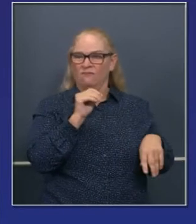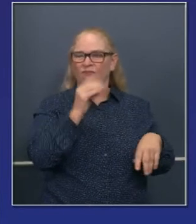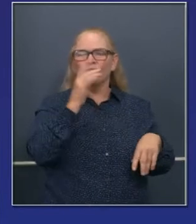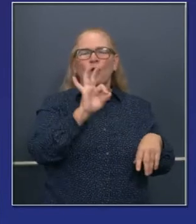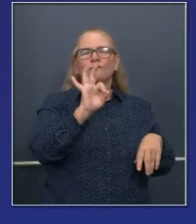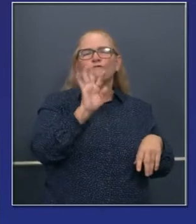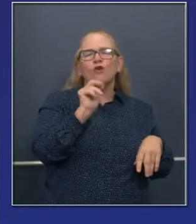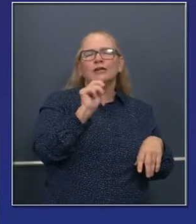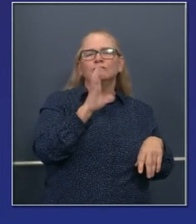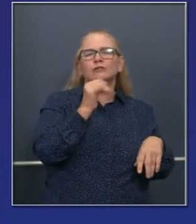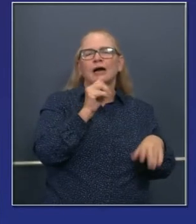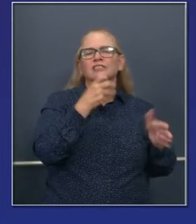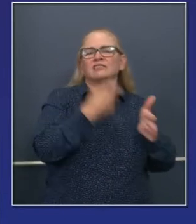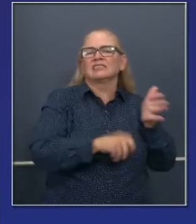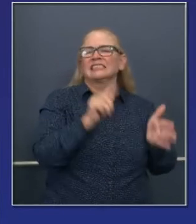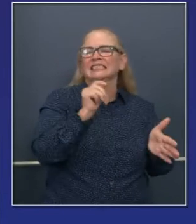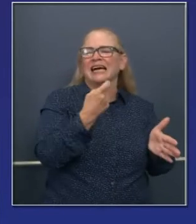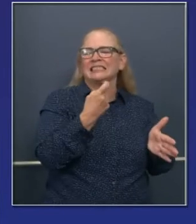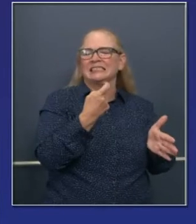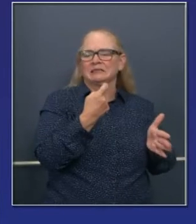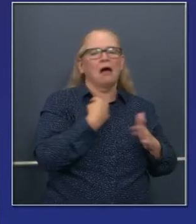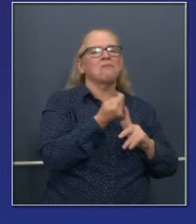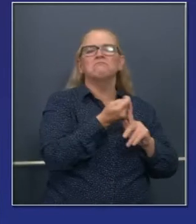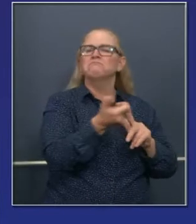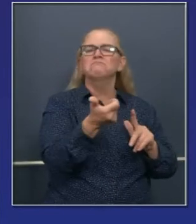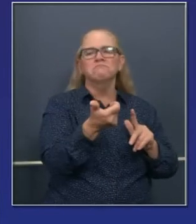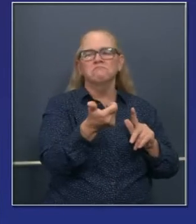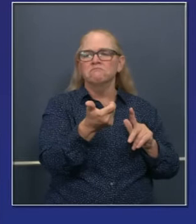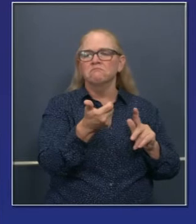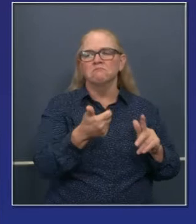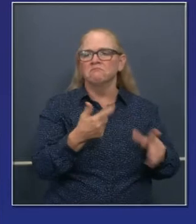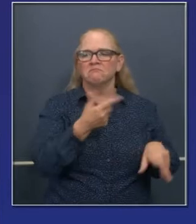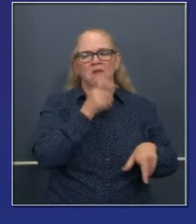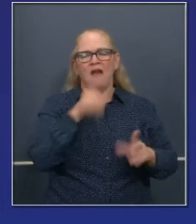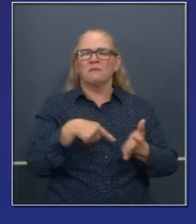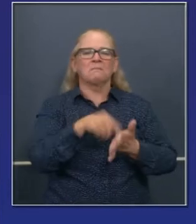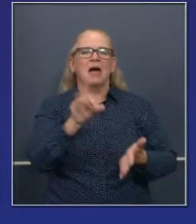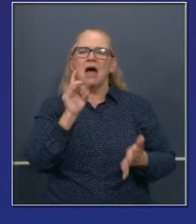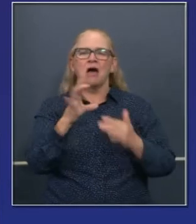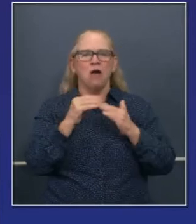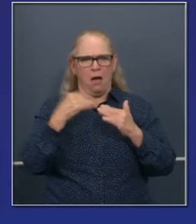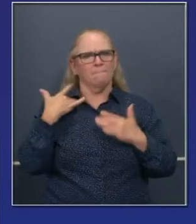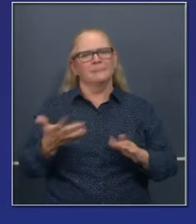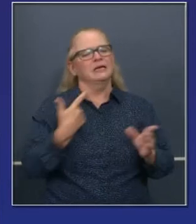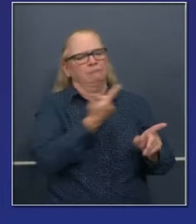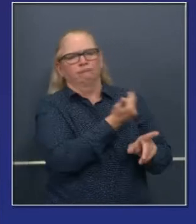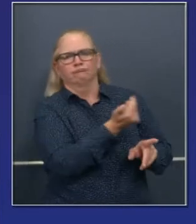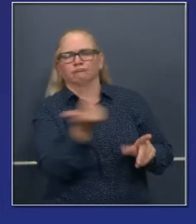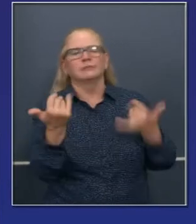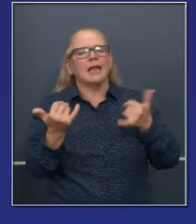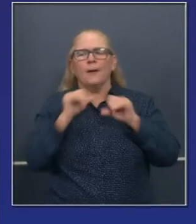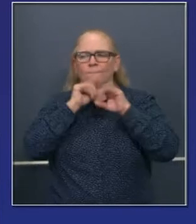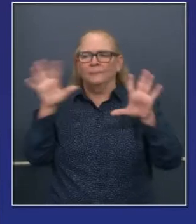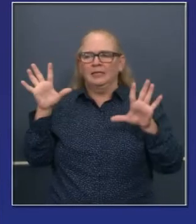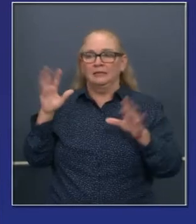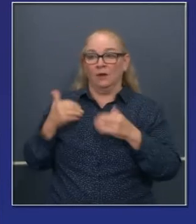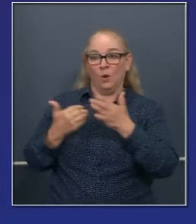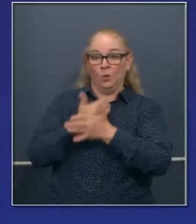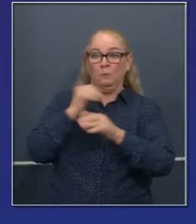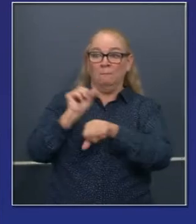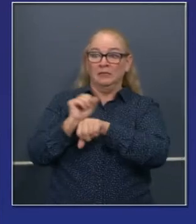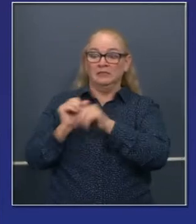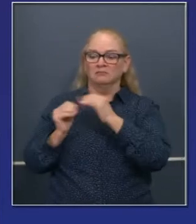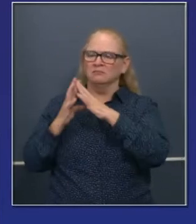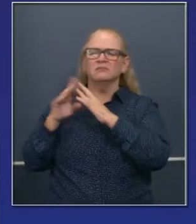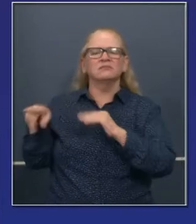franquicia de impuesto. Lo hemos bajado de 100 mil dólares. Ahora el nuevo impuesto de franquicia no se aplica